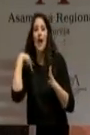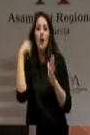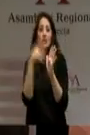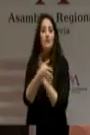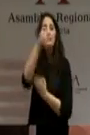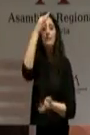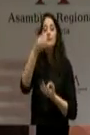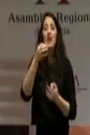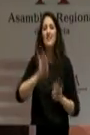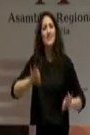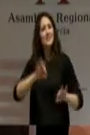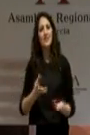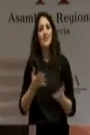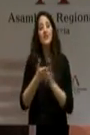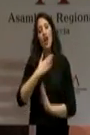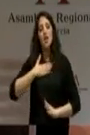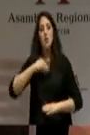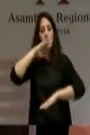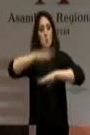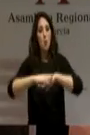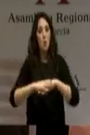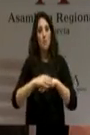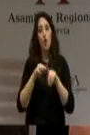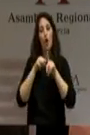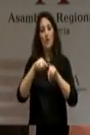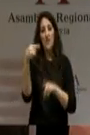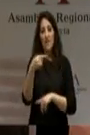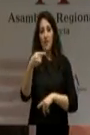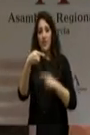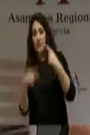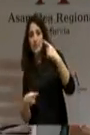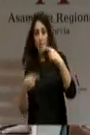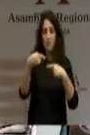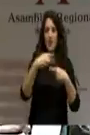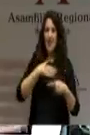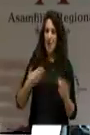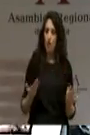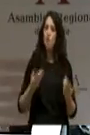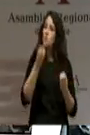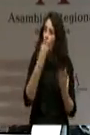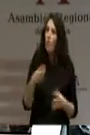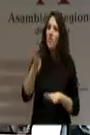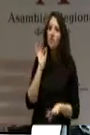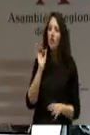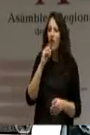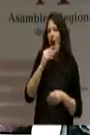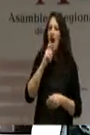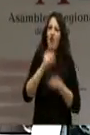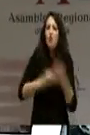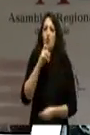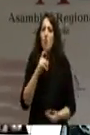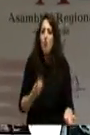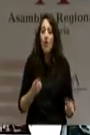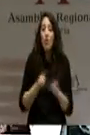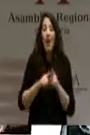quiero cumplir el objetivo de déficit. Lo hable decisión. ¿Cómo lo va a hacer? Tiene que decir dónde se va a producir el recorte